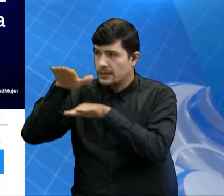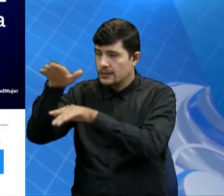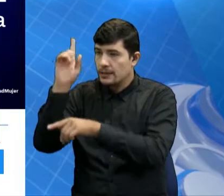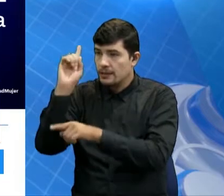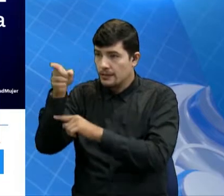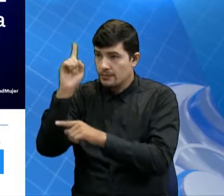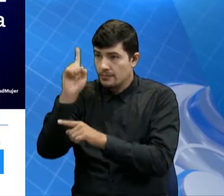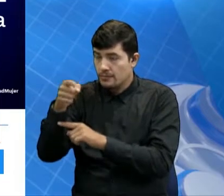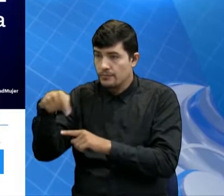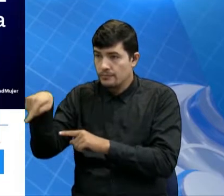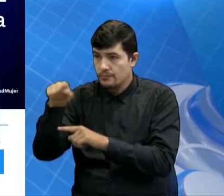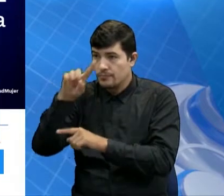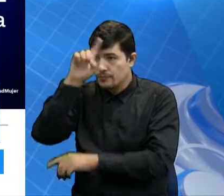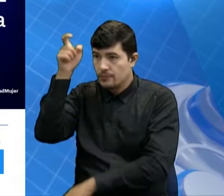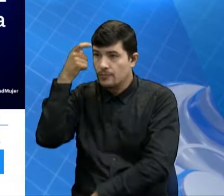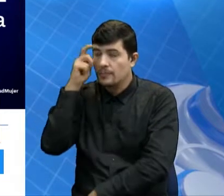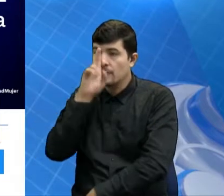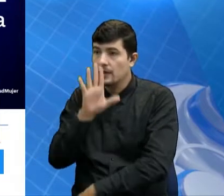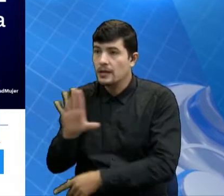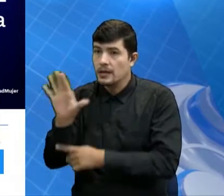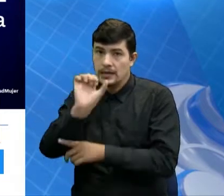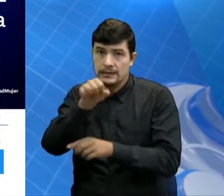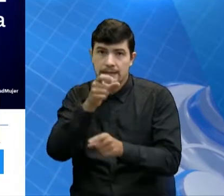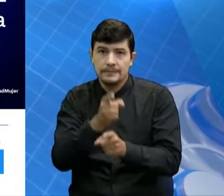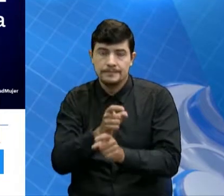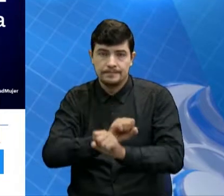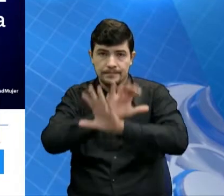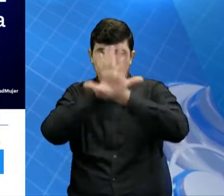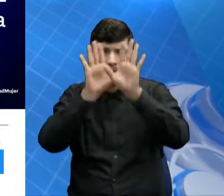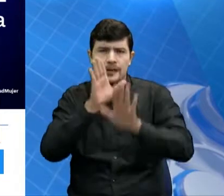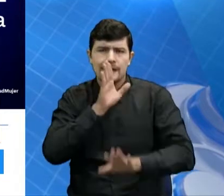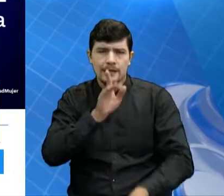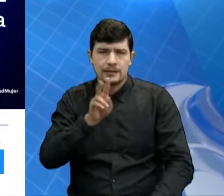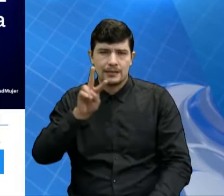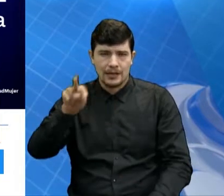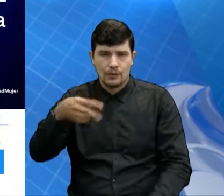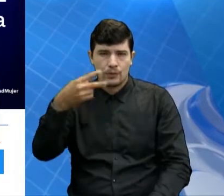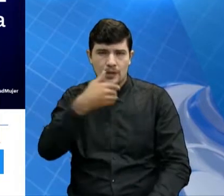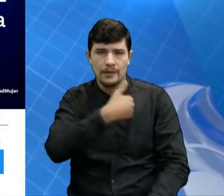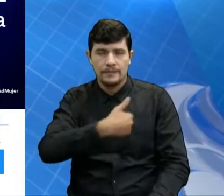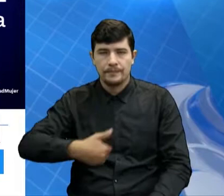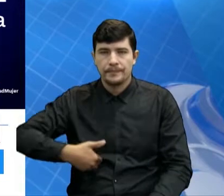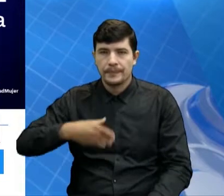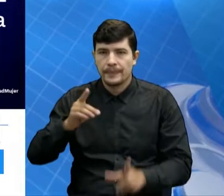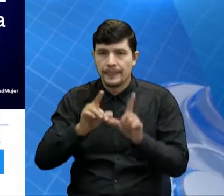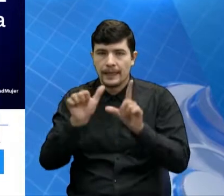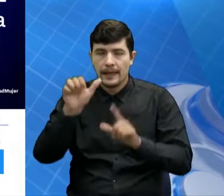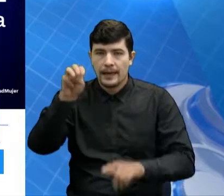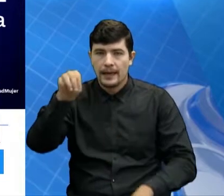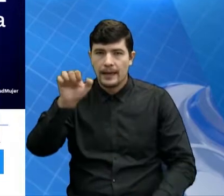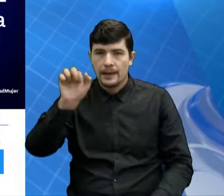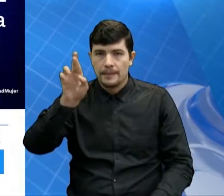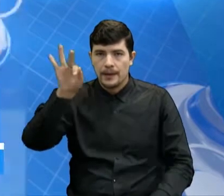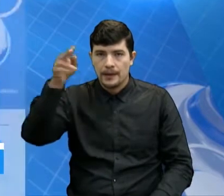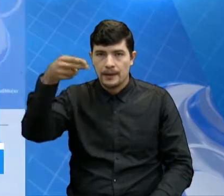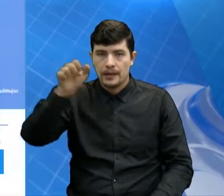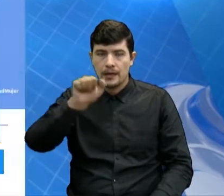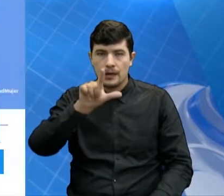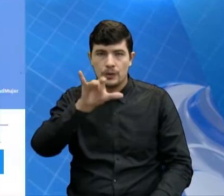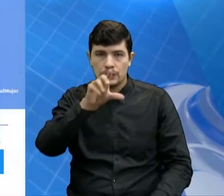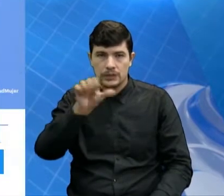trataría? Claro que sí, va a estar nuestra vicepresidenta, la doctora Marta Lucía Ramírez, nuestra vicepresidenta de la República,